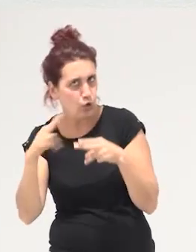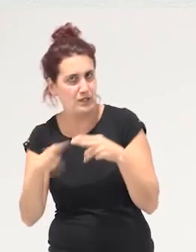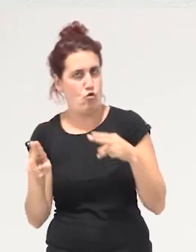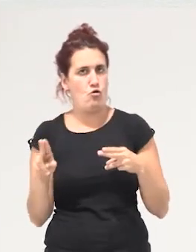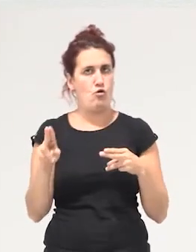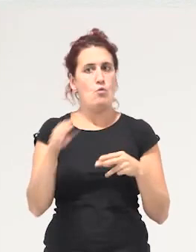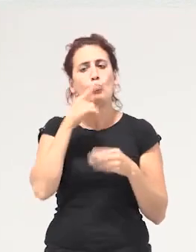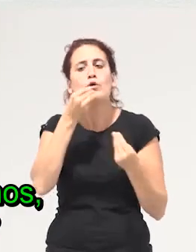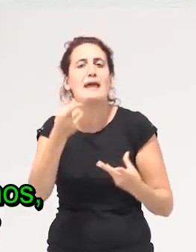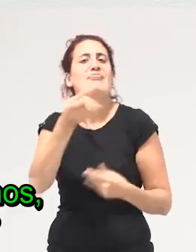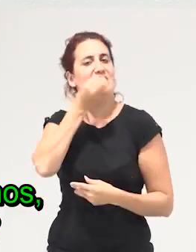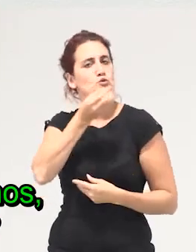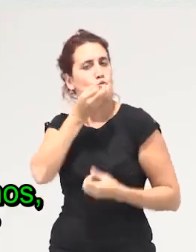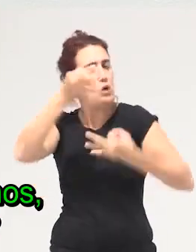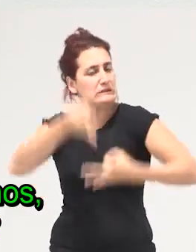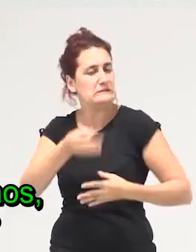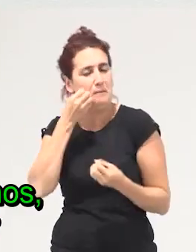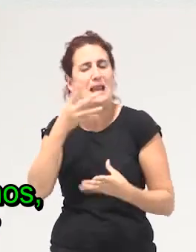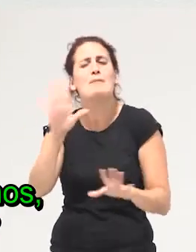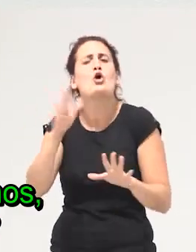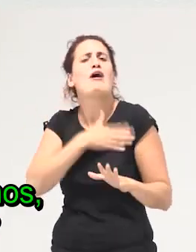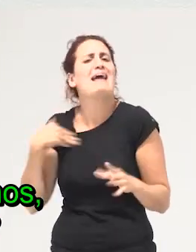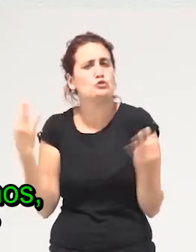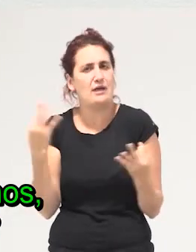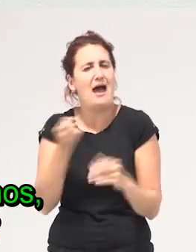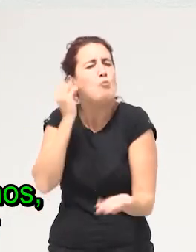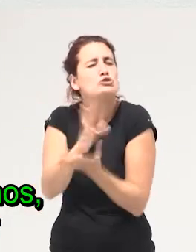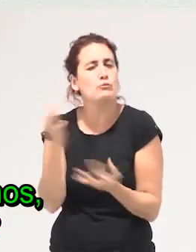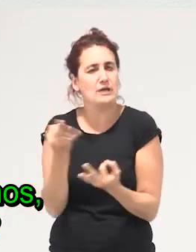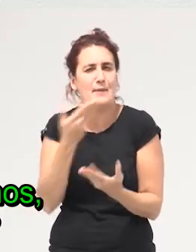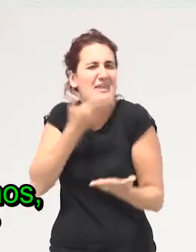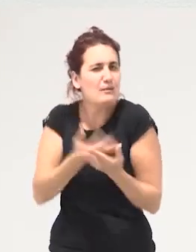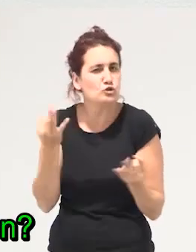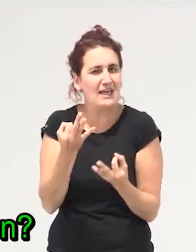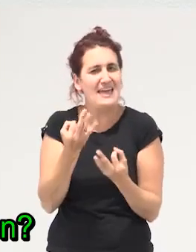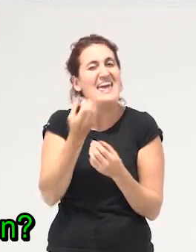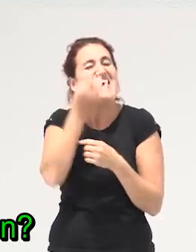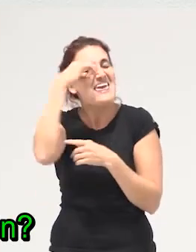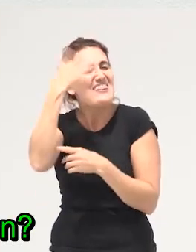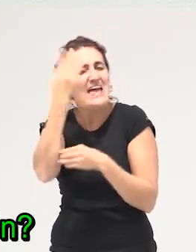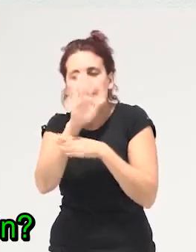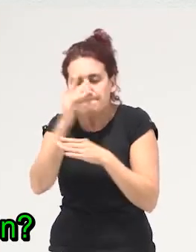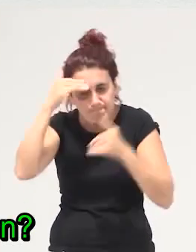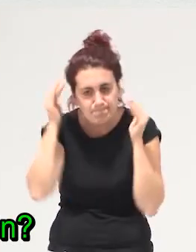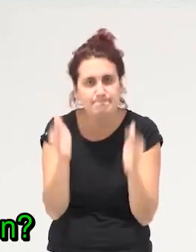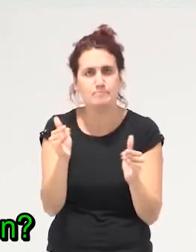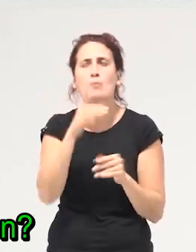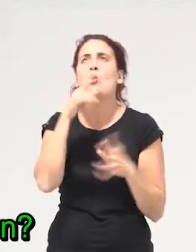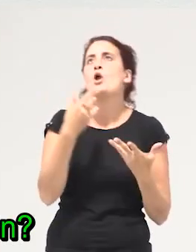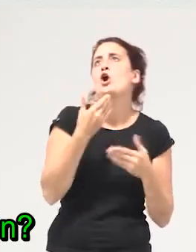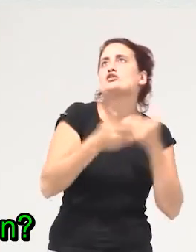este es el discurso pero entonces ¿qué queremos? ¿por qué apostamos? ¿qué pedimos? ¿qué ideas concretas? siempre está la cosa de pero bueno y entonces